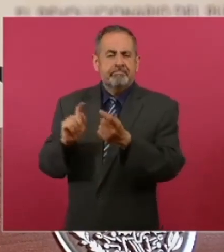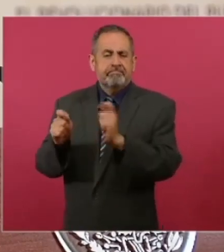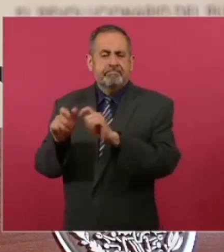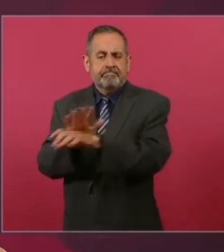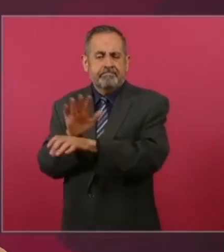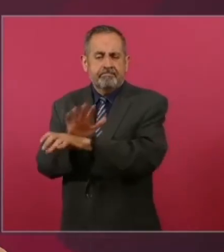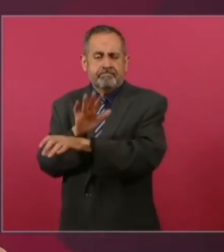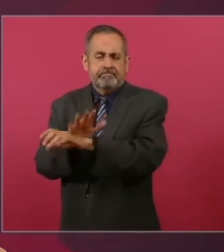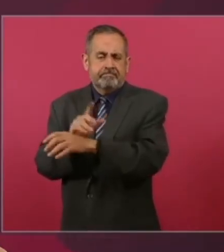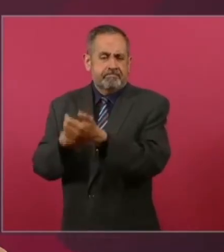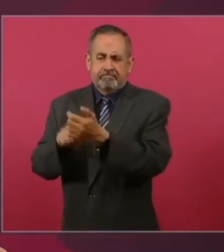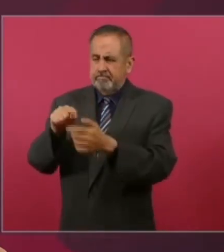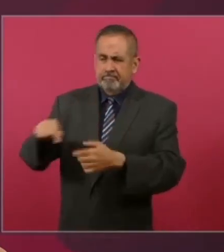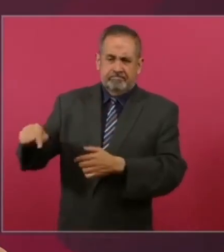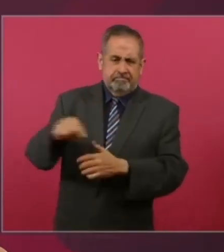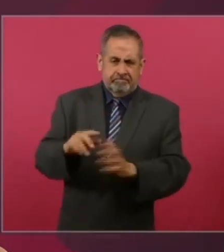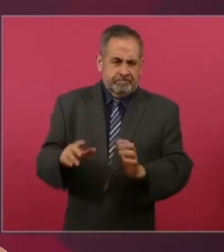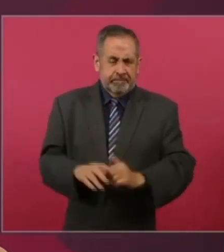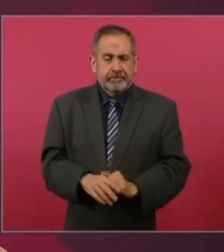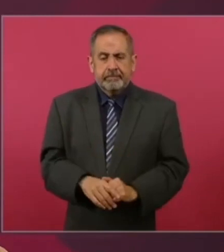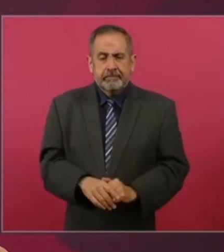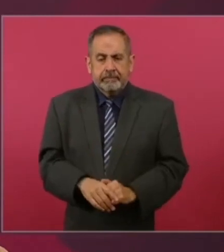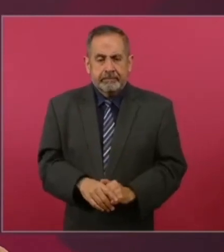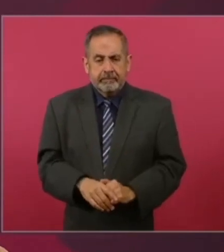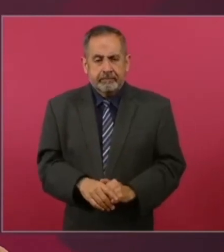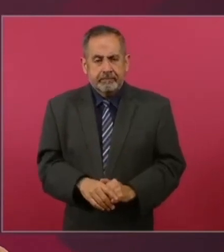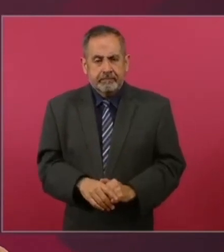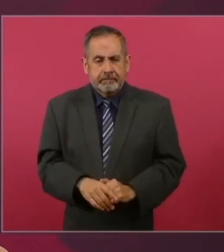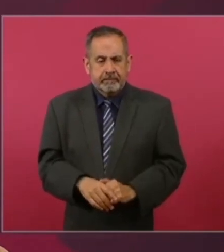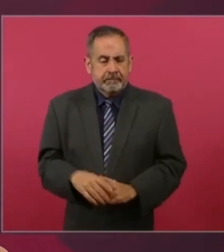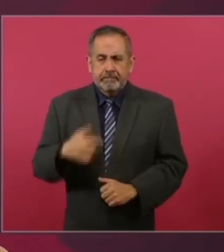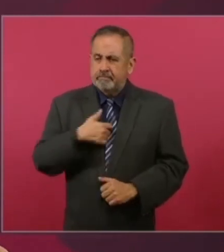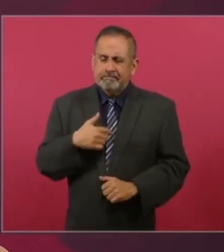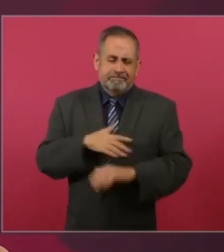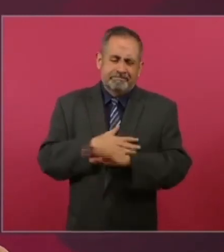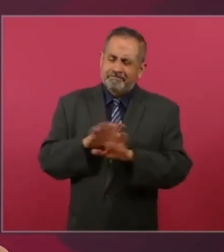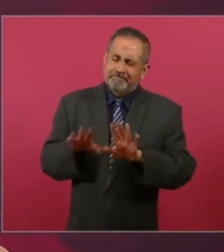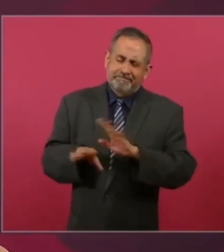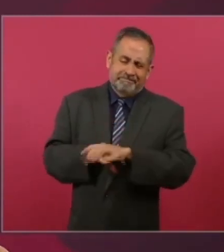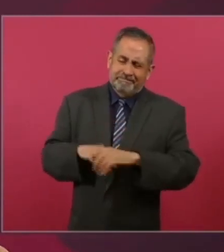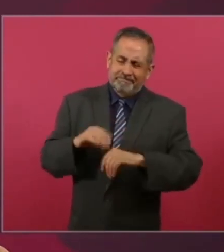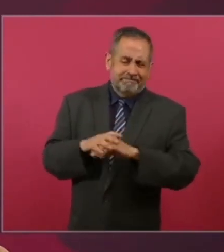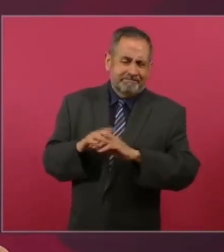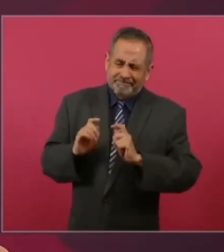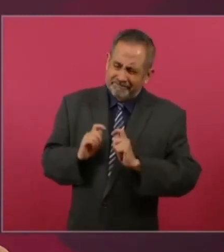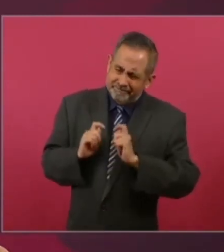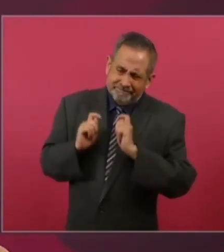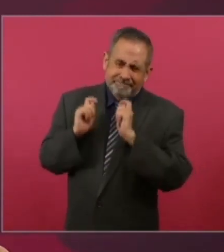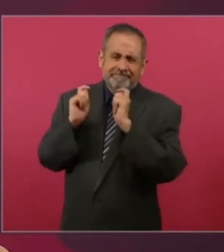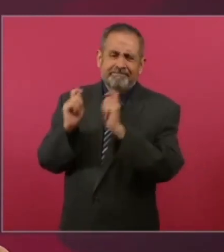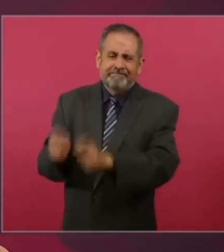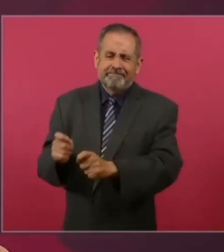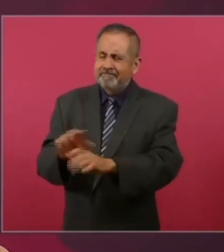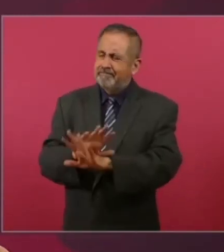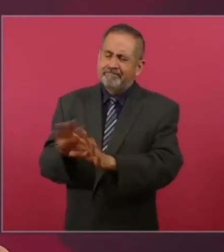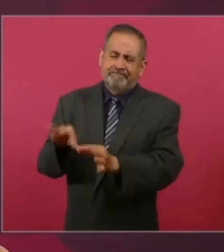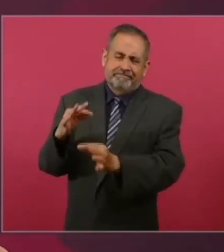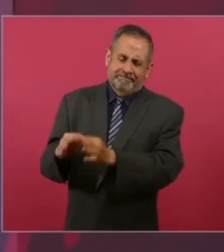yo ya voy a entregar la estafeta